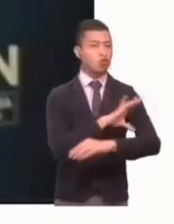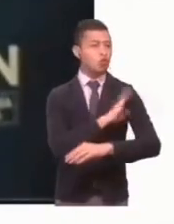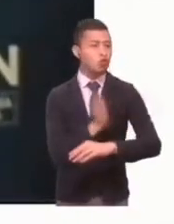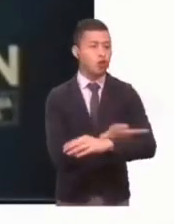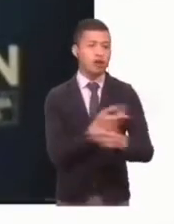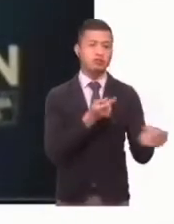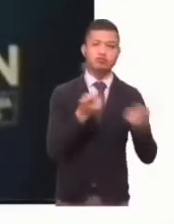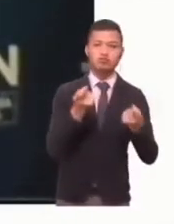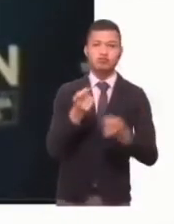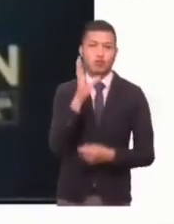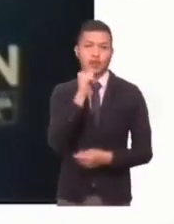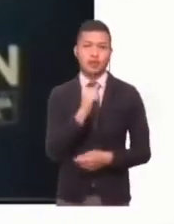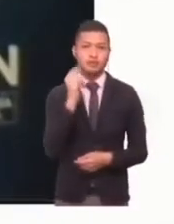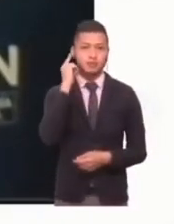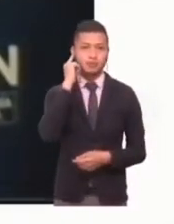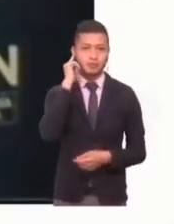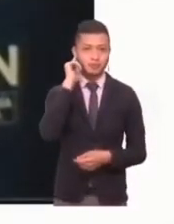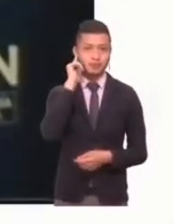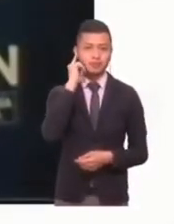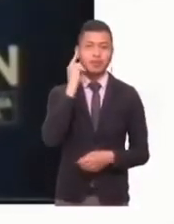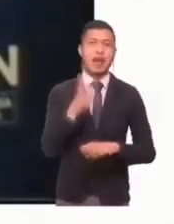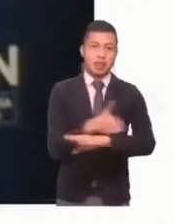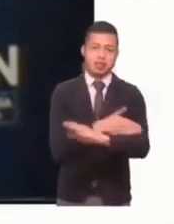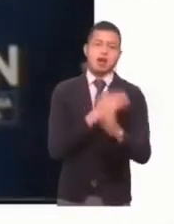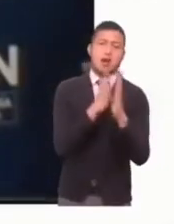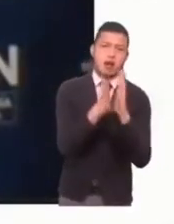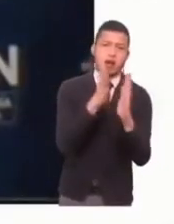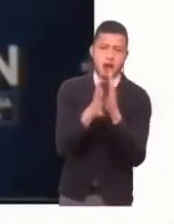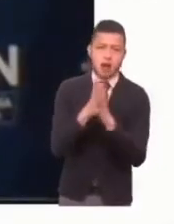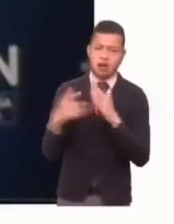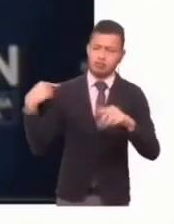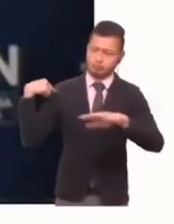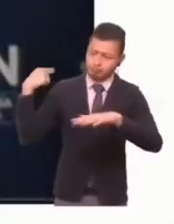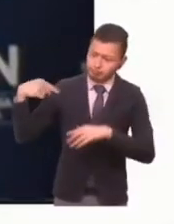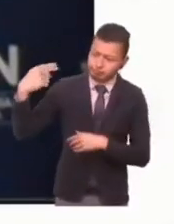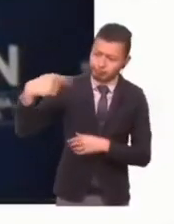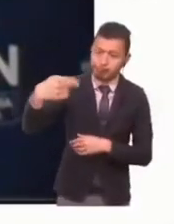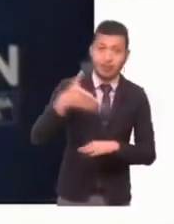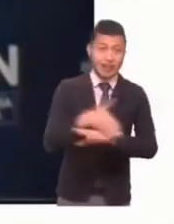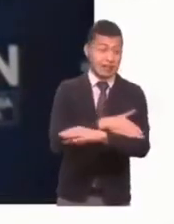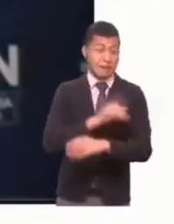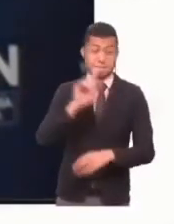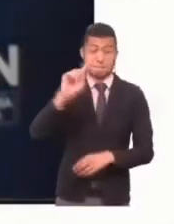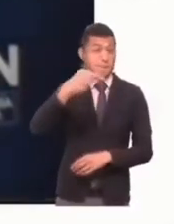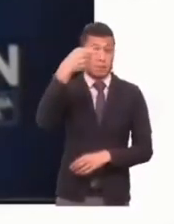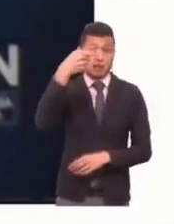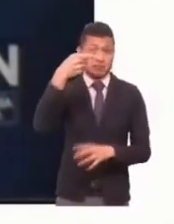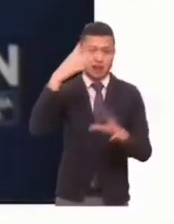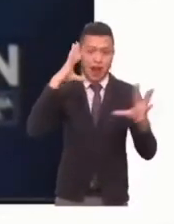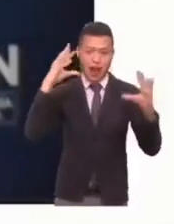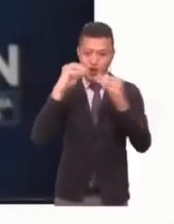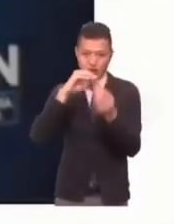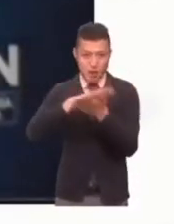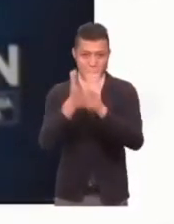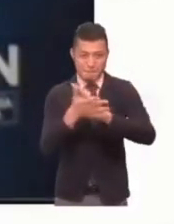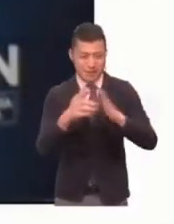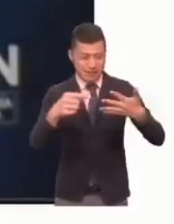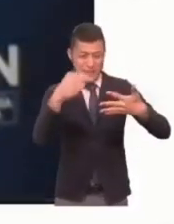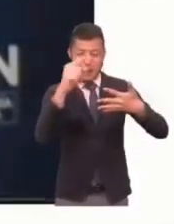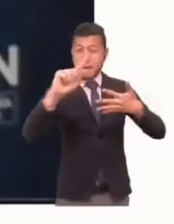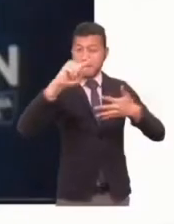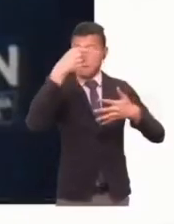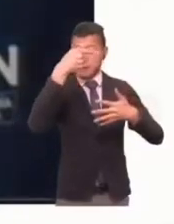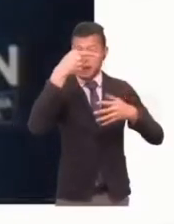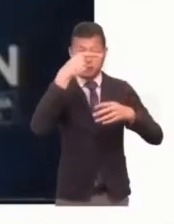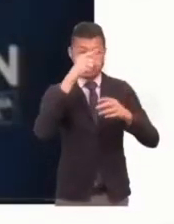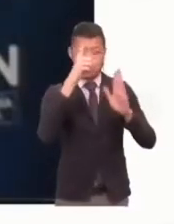Se ha dicho constantemente que, por ejemplo, el primer punto del acuerdo que tenía que ver con la ruralidad es de alguna manera el centro